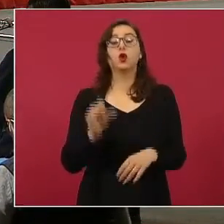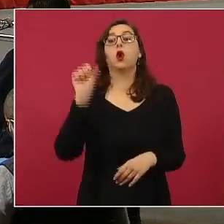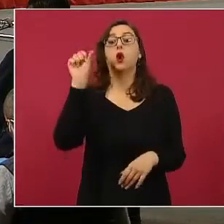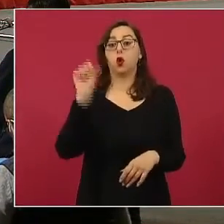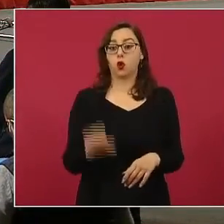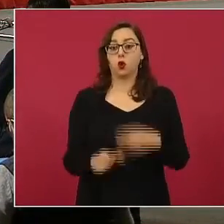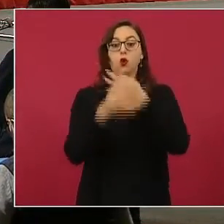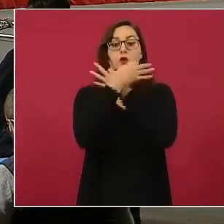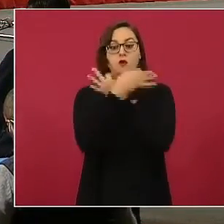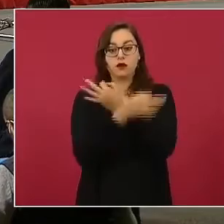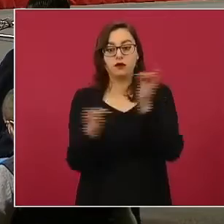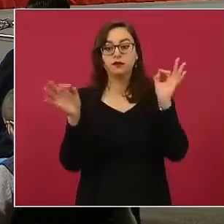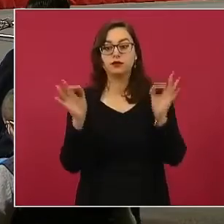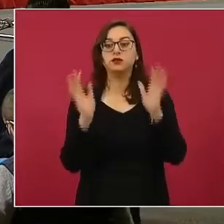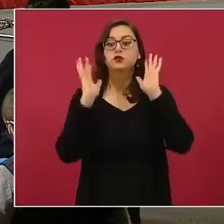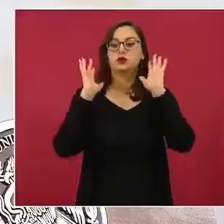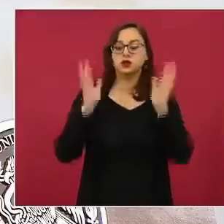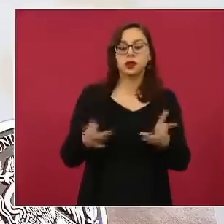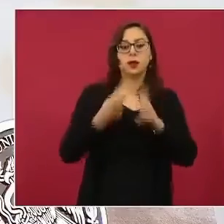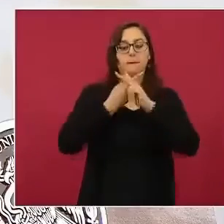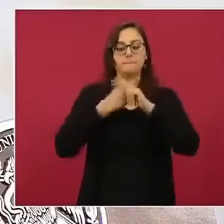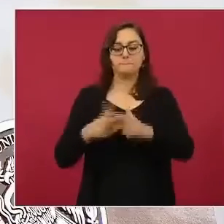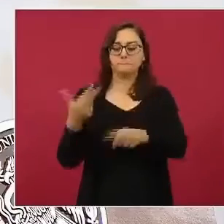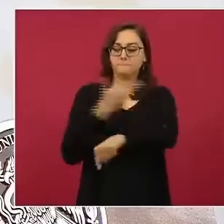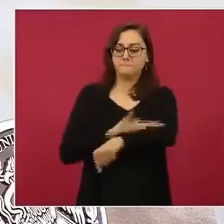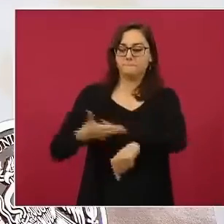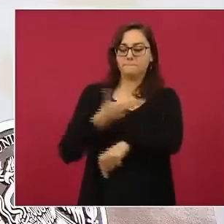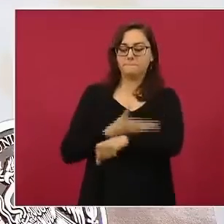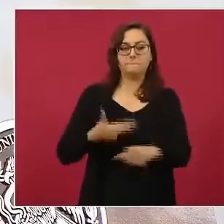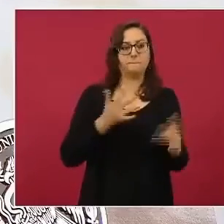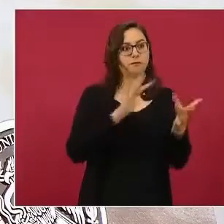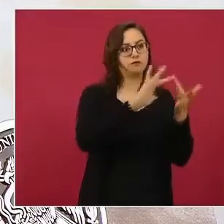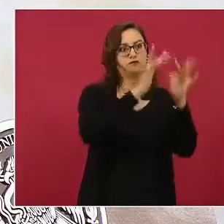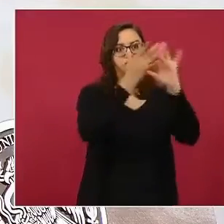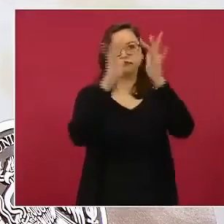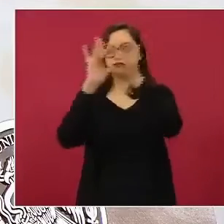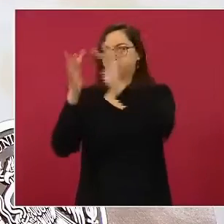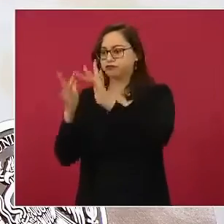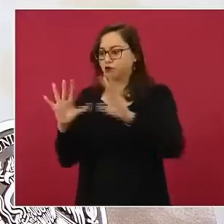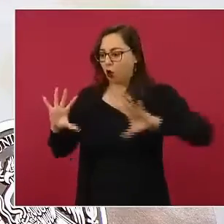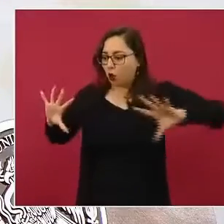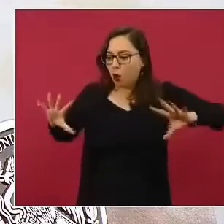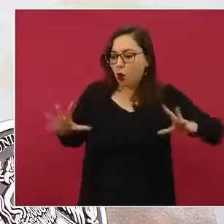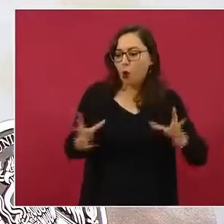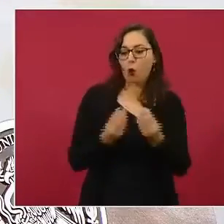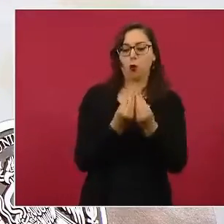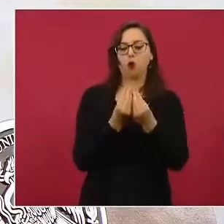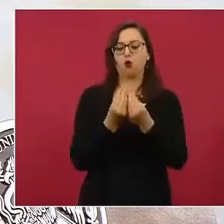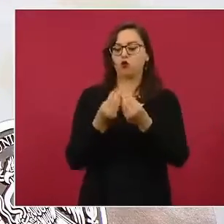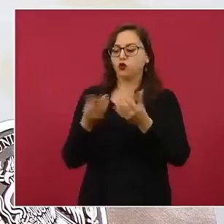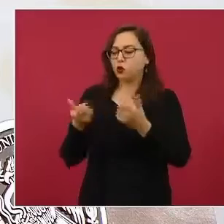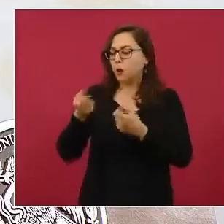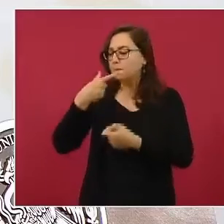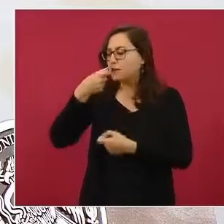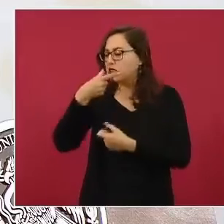la operación de una red nacional de centros de preparación de mezclas de los medicamentos para lograr así su